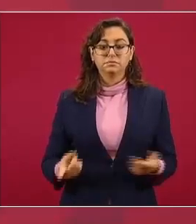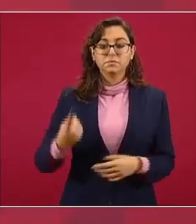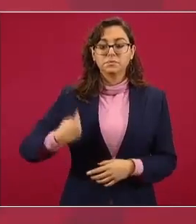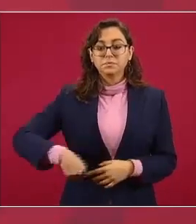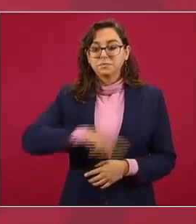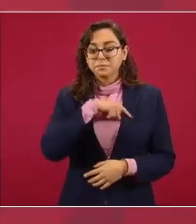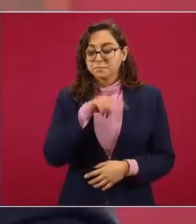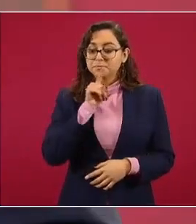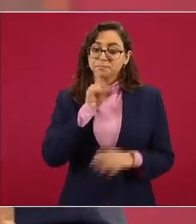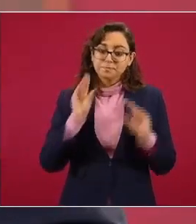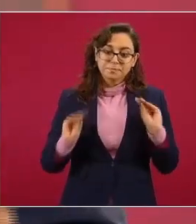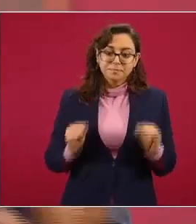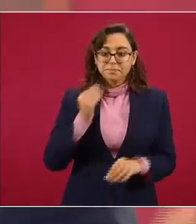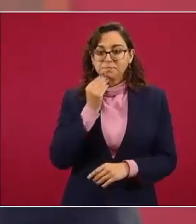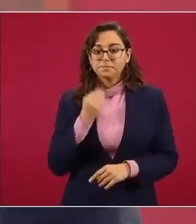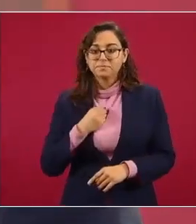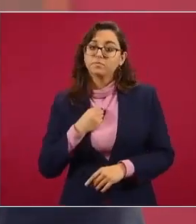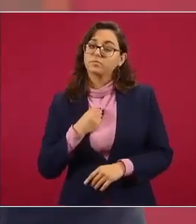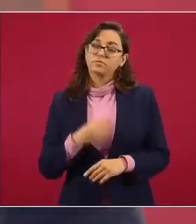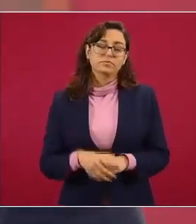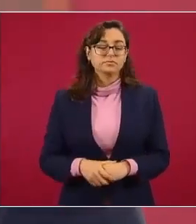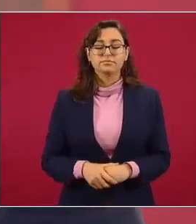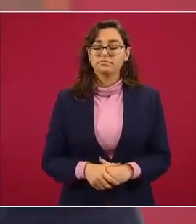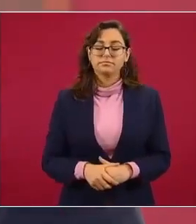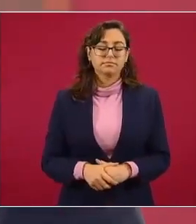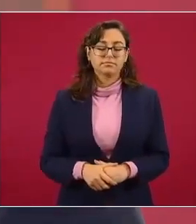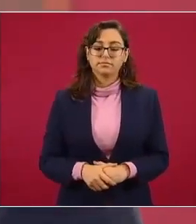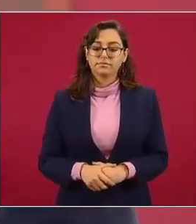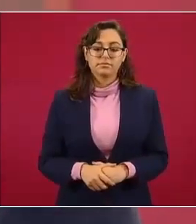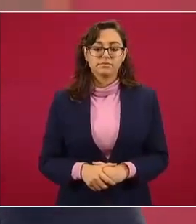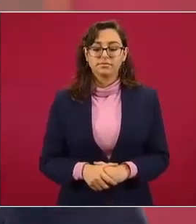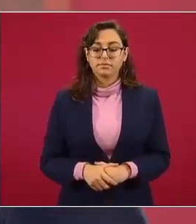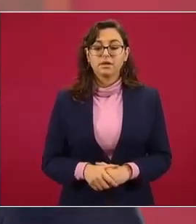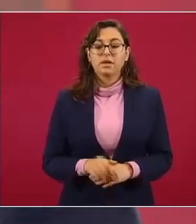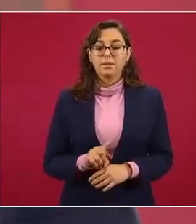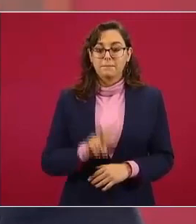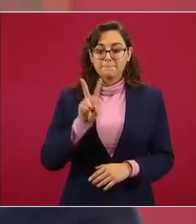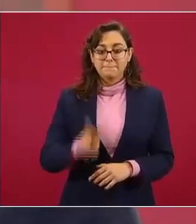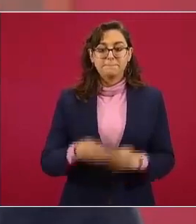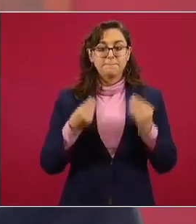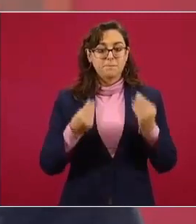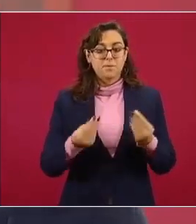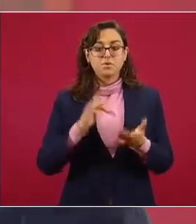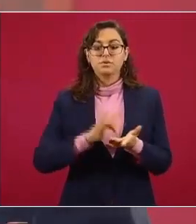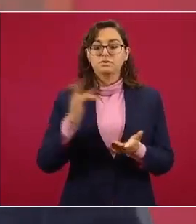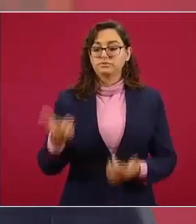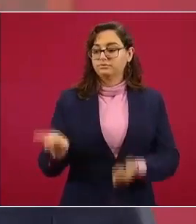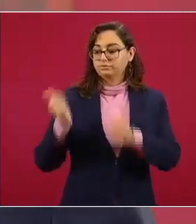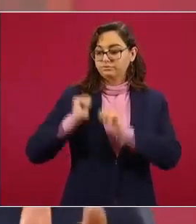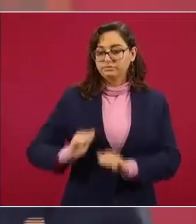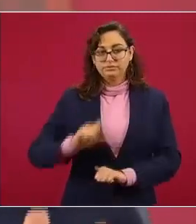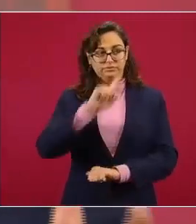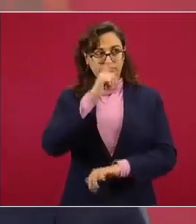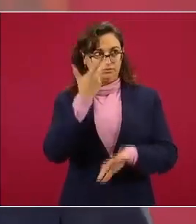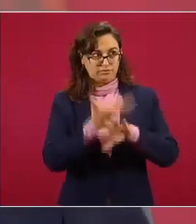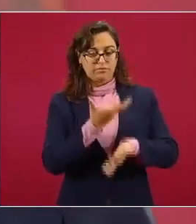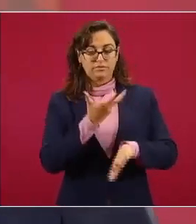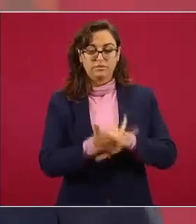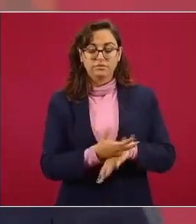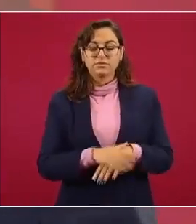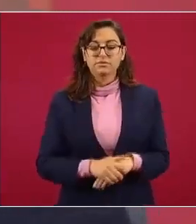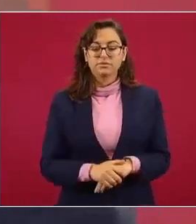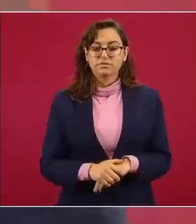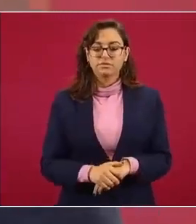cruzados no nos callamos o sea y le agradecemos mucho a la autoridad y depende también eso no